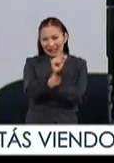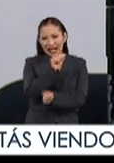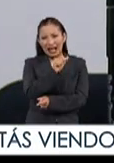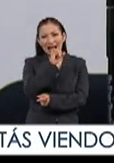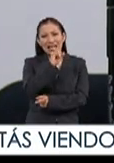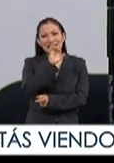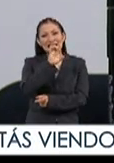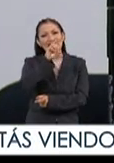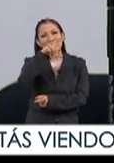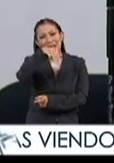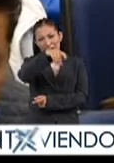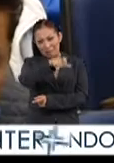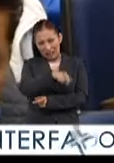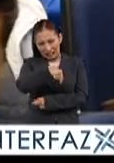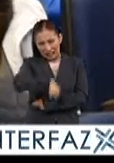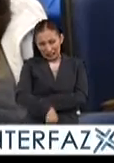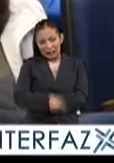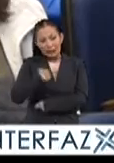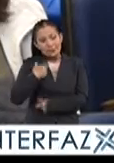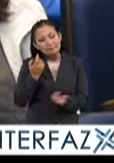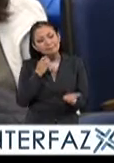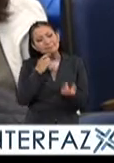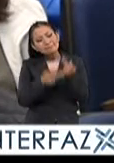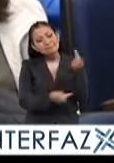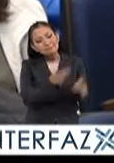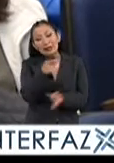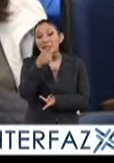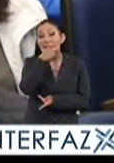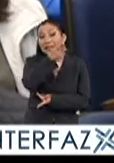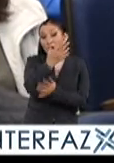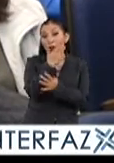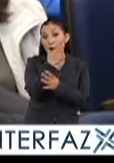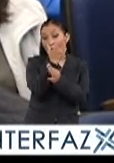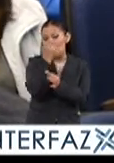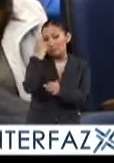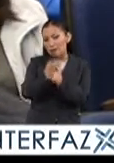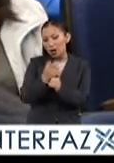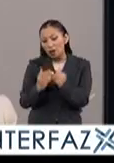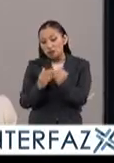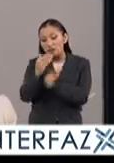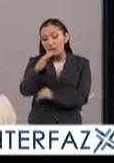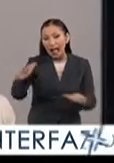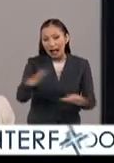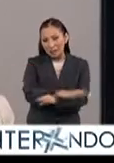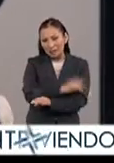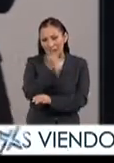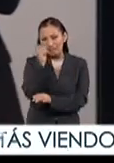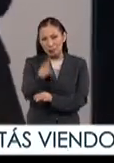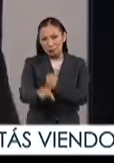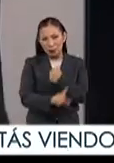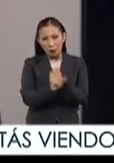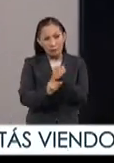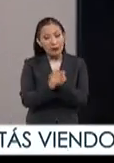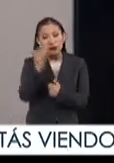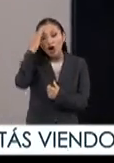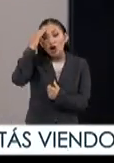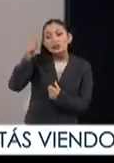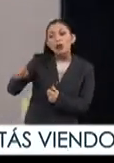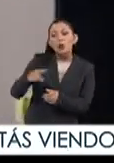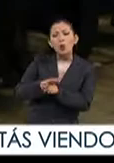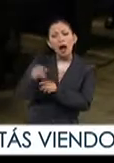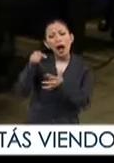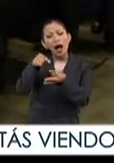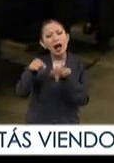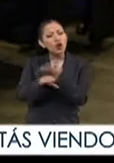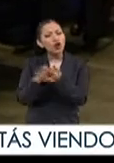Agencia Informativa de Educación de México, Takari señala que un primer paso para cambiar esta situación es conocer en qué